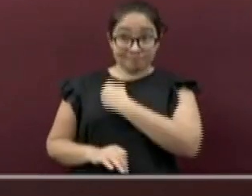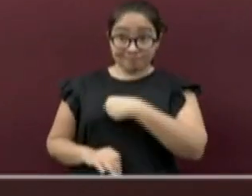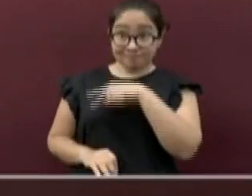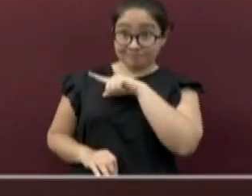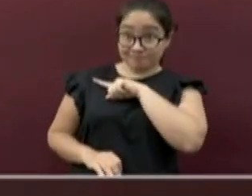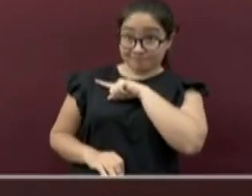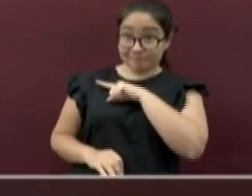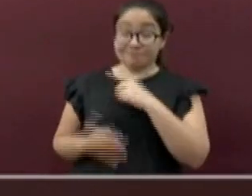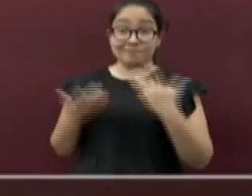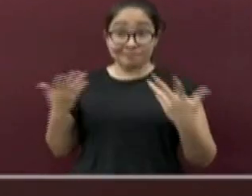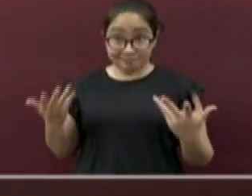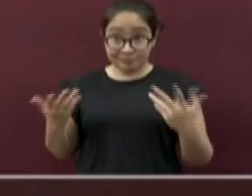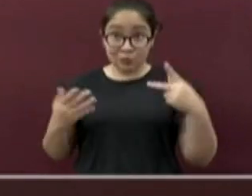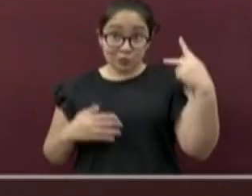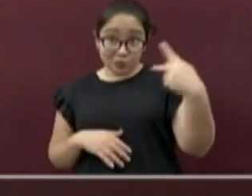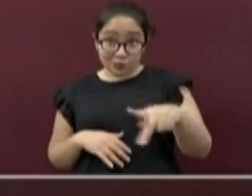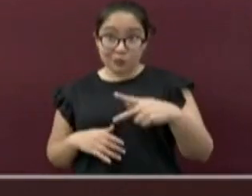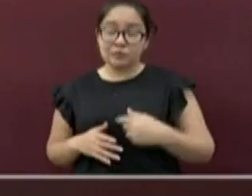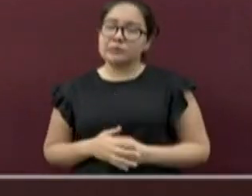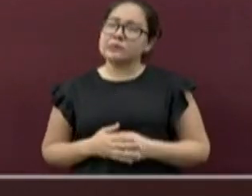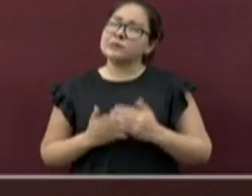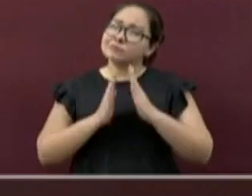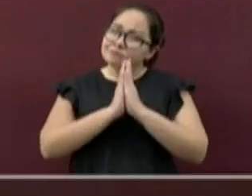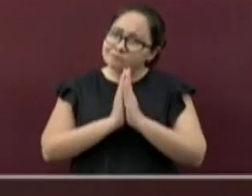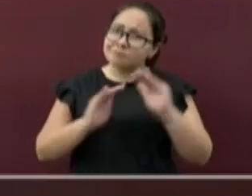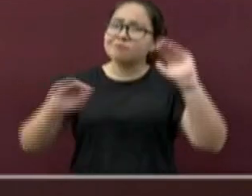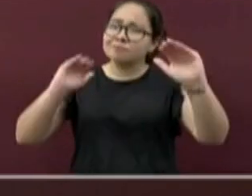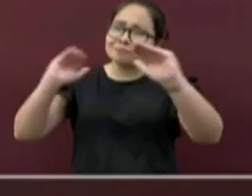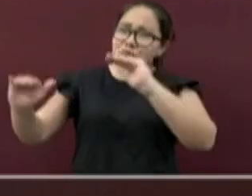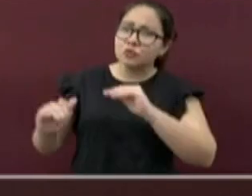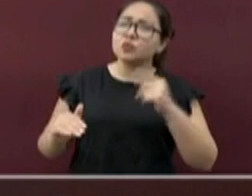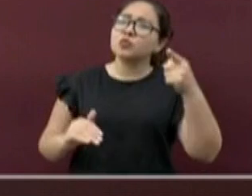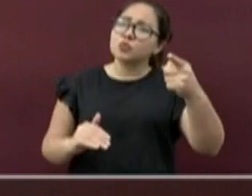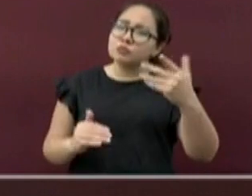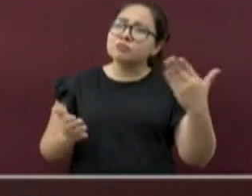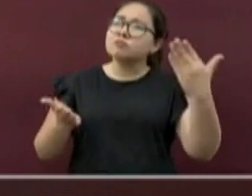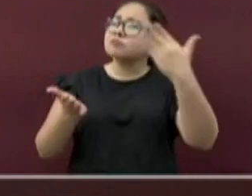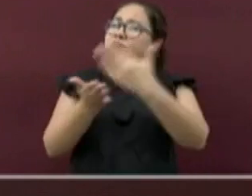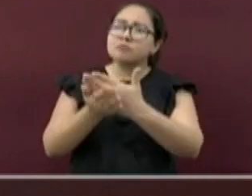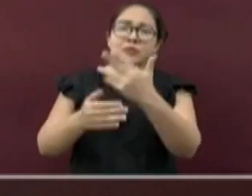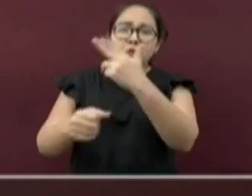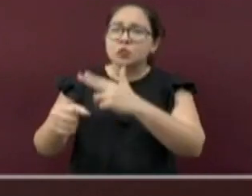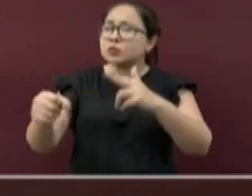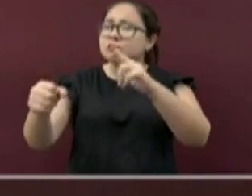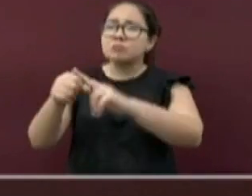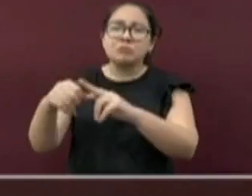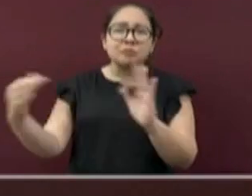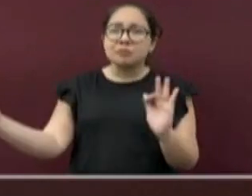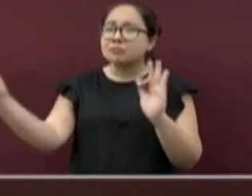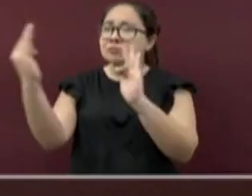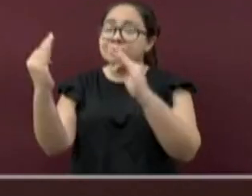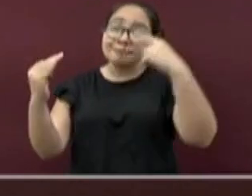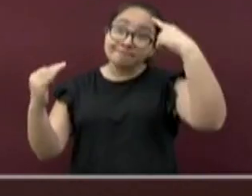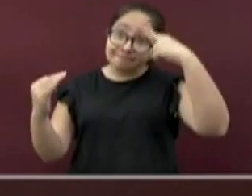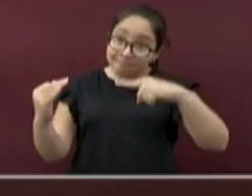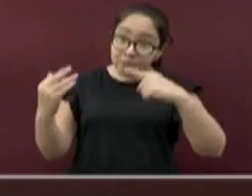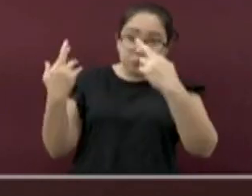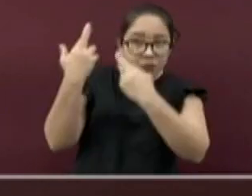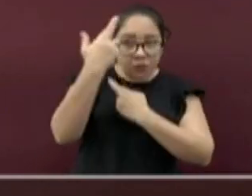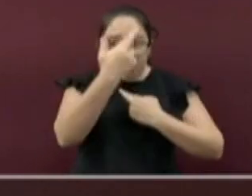invitamos a que periódicamente acudas a tu unidad de salud más cercana a realizarte